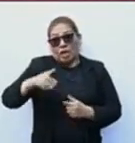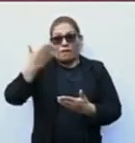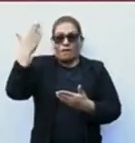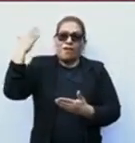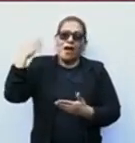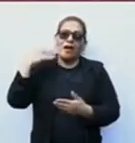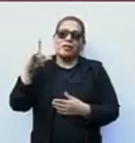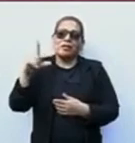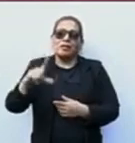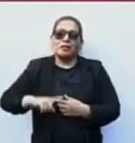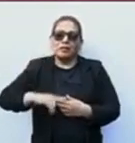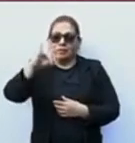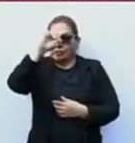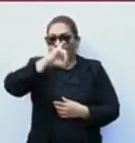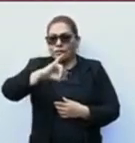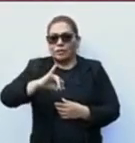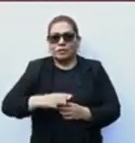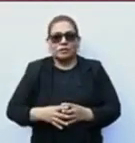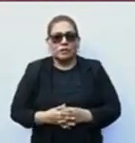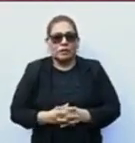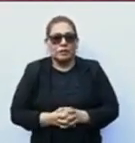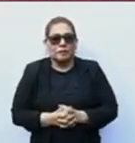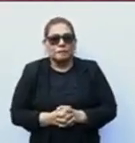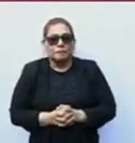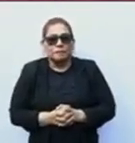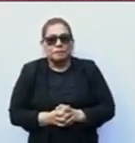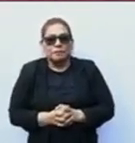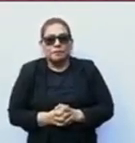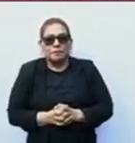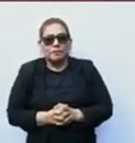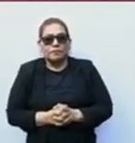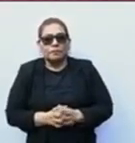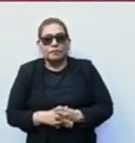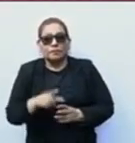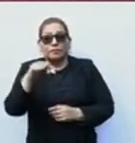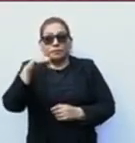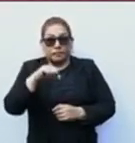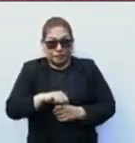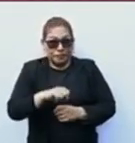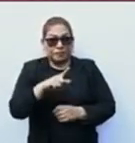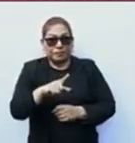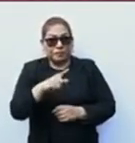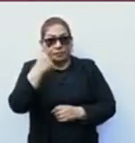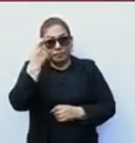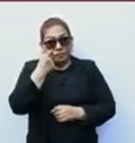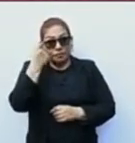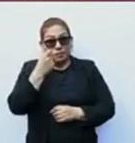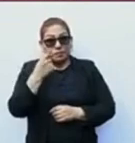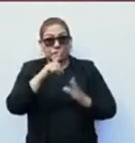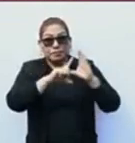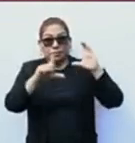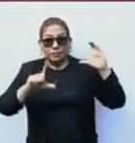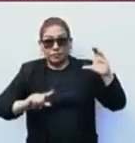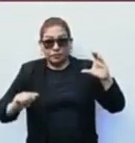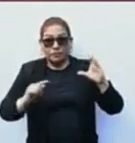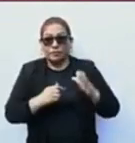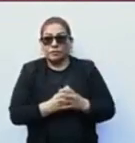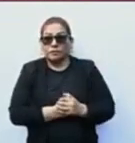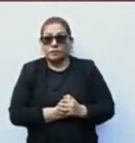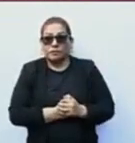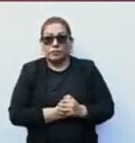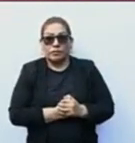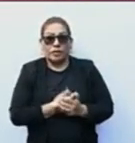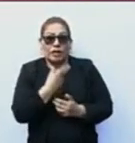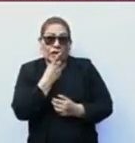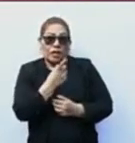ese tiempo se criticaba que se entregara esta pensión. Afortunadamente hoy esta pensión es nacional. Y les decía que